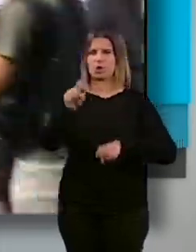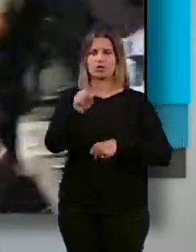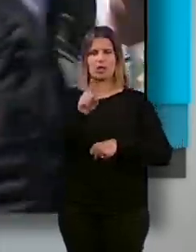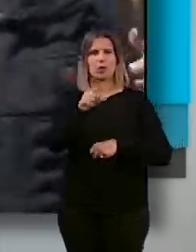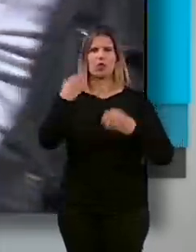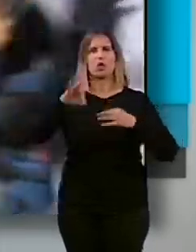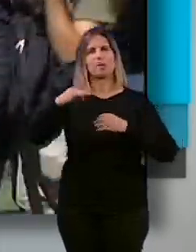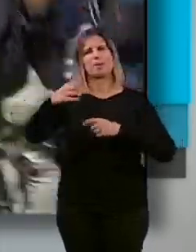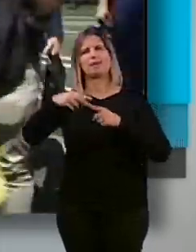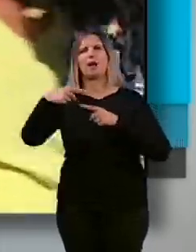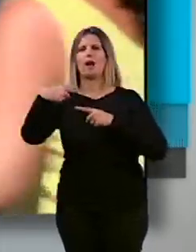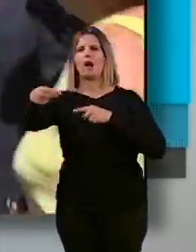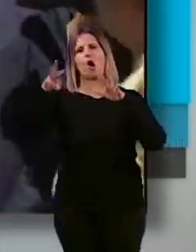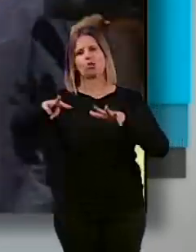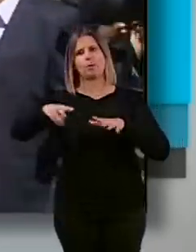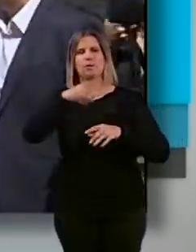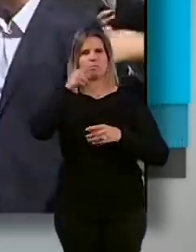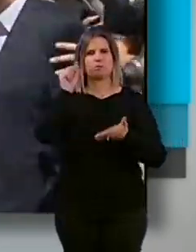resolución que se haya en ocho meses.